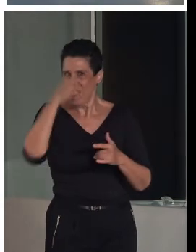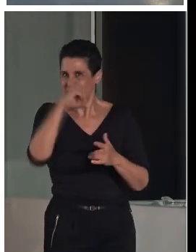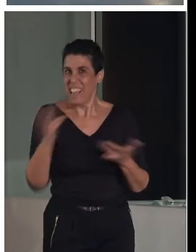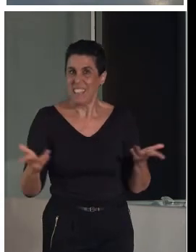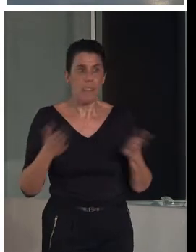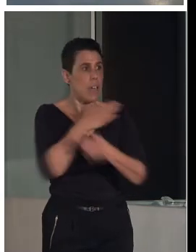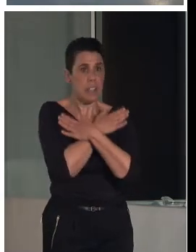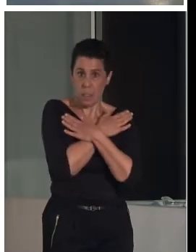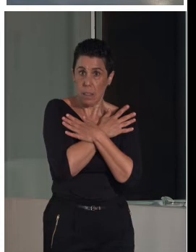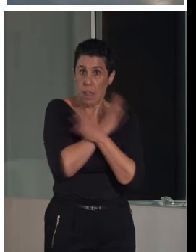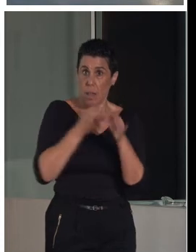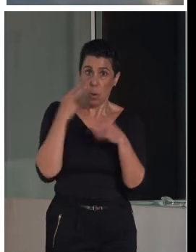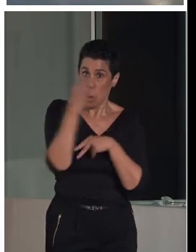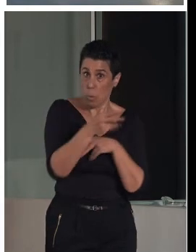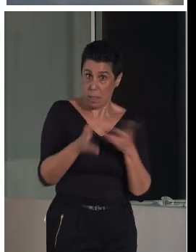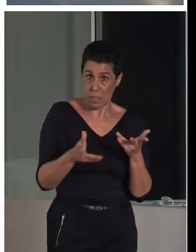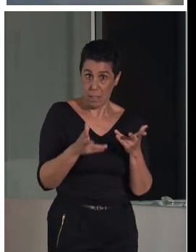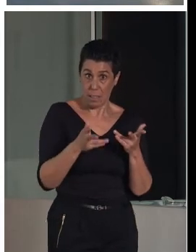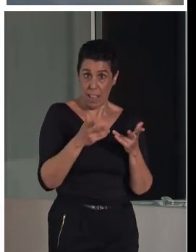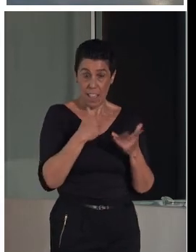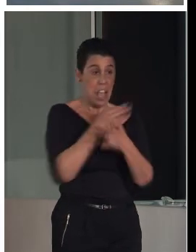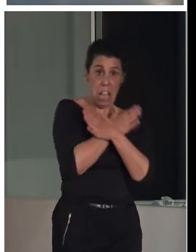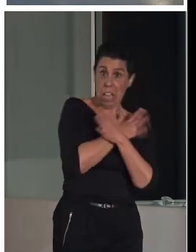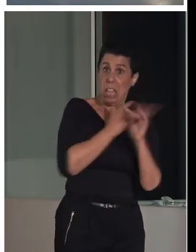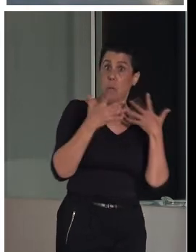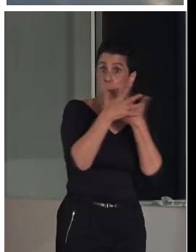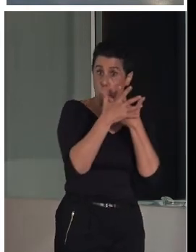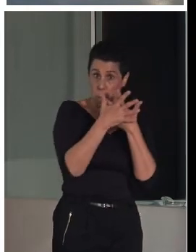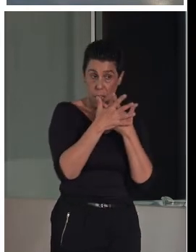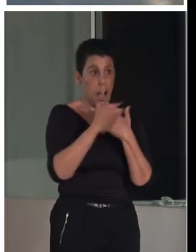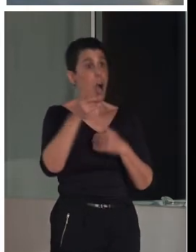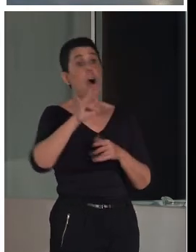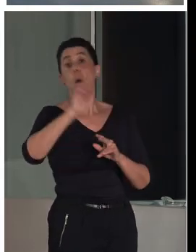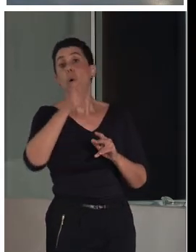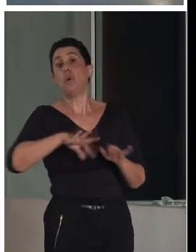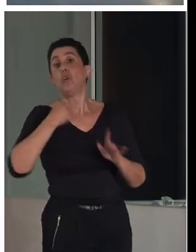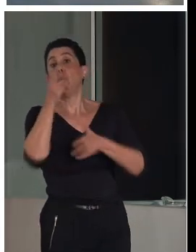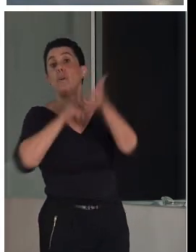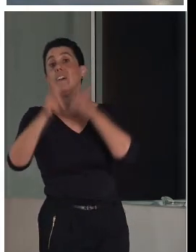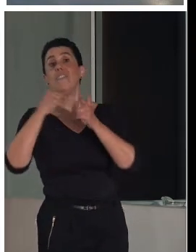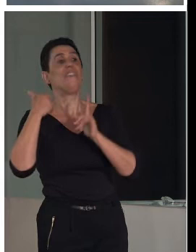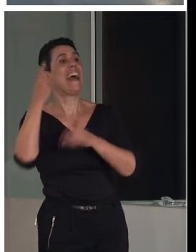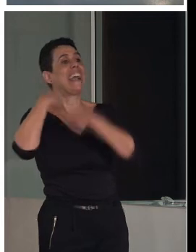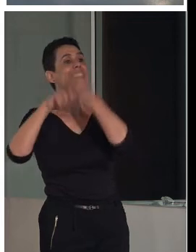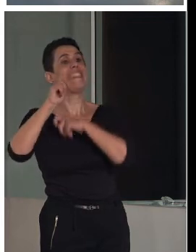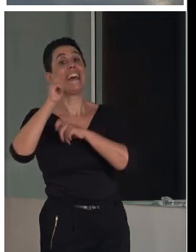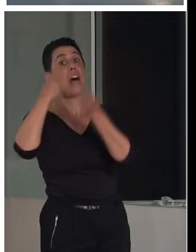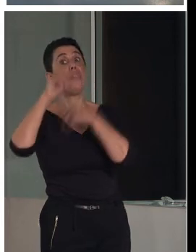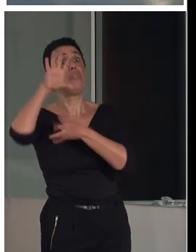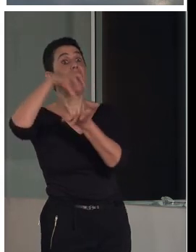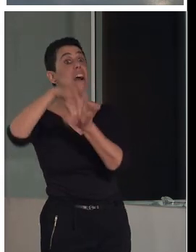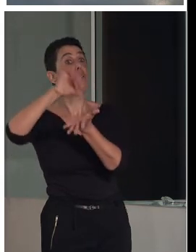es, pues bueno, mudéjar, Teruel. Otros habéis estado en Zaragoza, que tenemos tres edificios declarados dentro de la